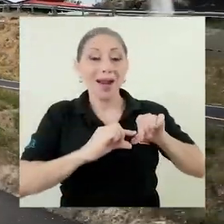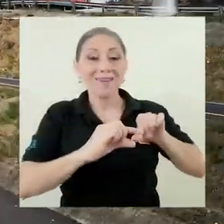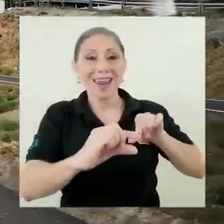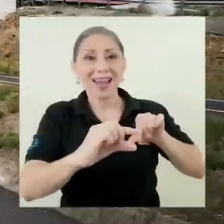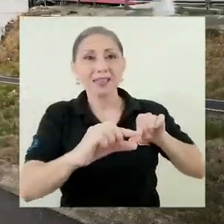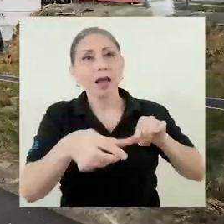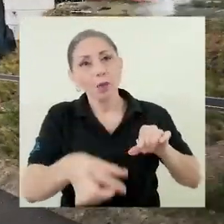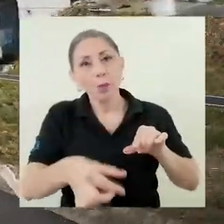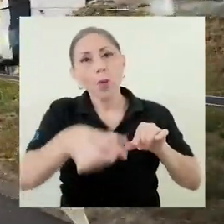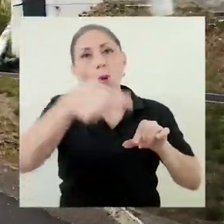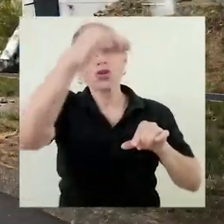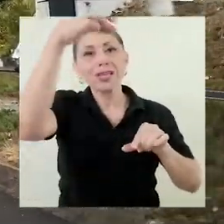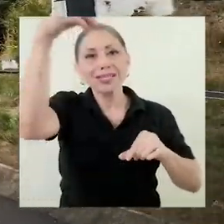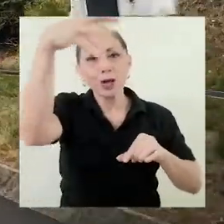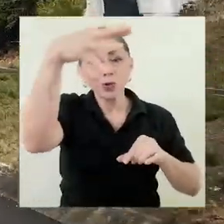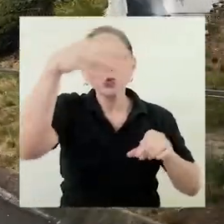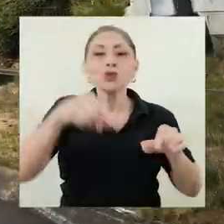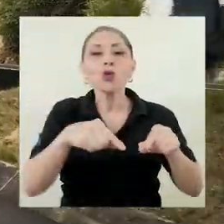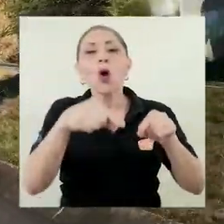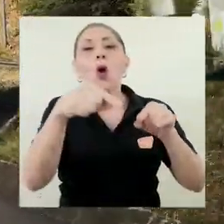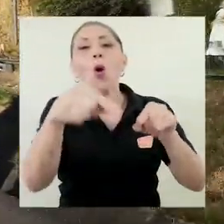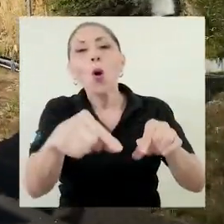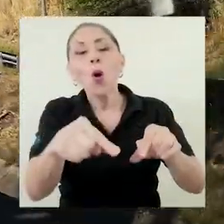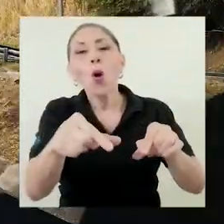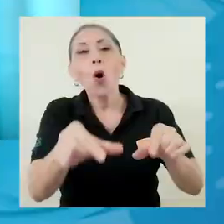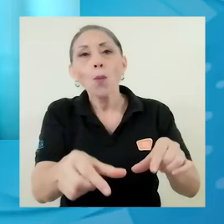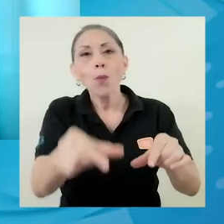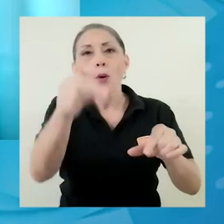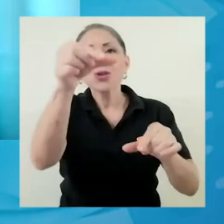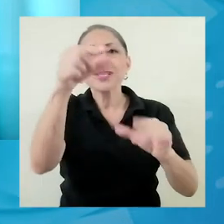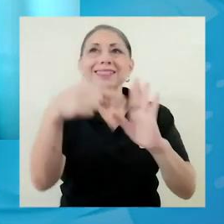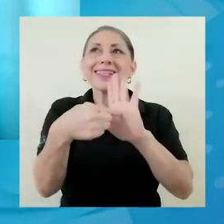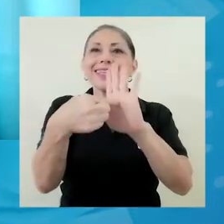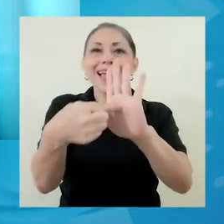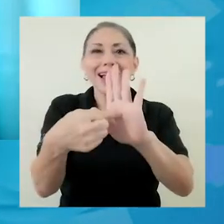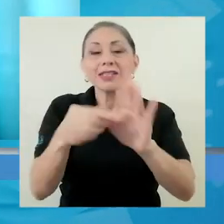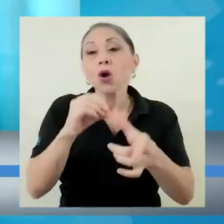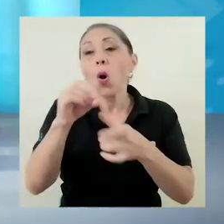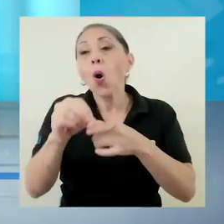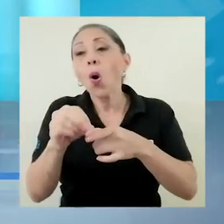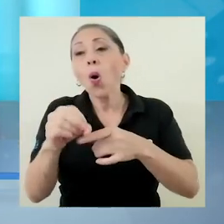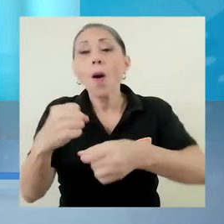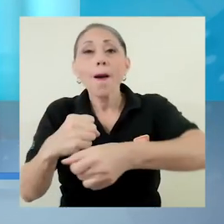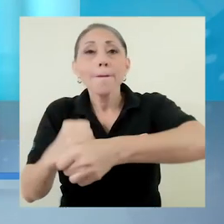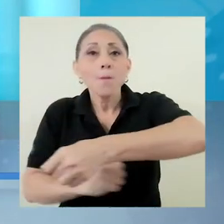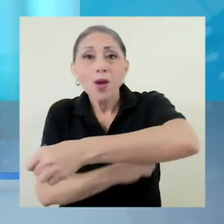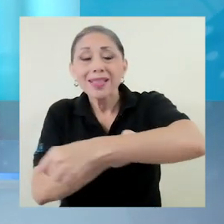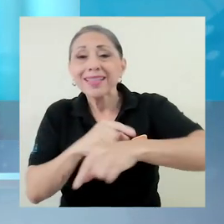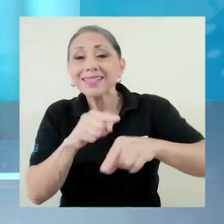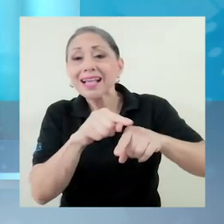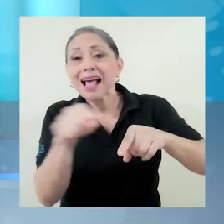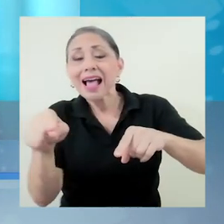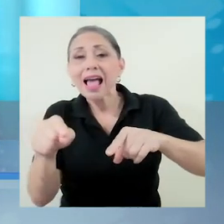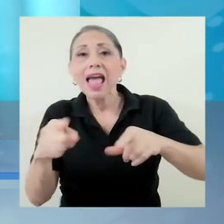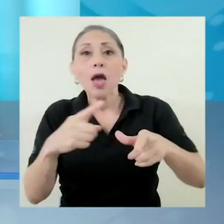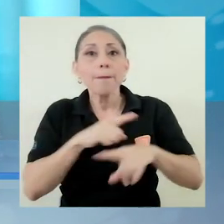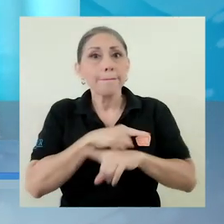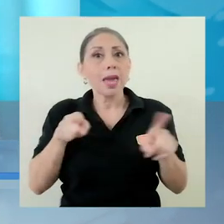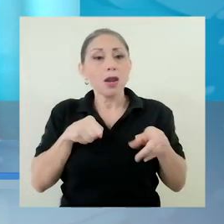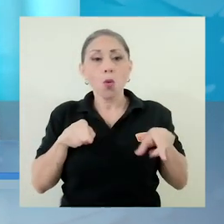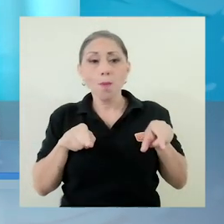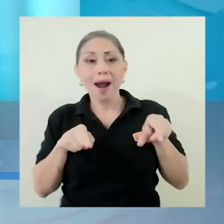hay postes de señales, hay bases de puentes y estas barreras funcionan como un sistema. Entonces,